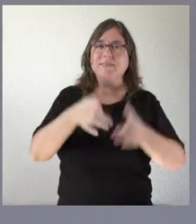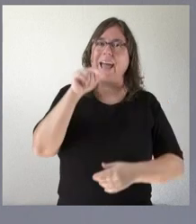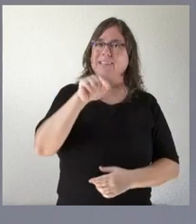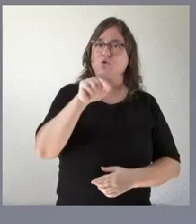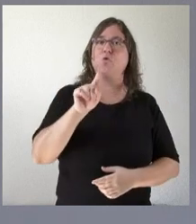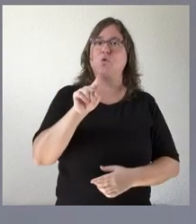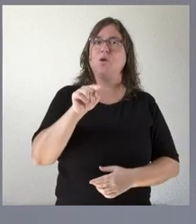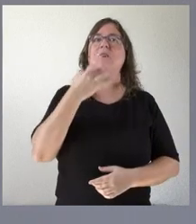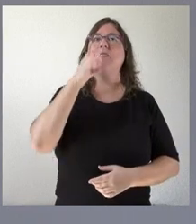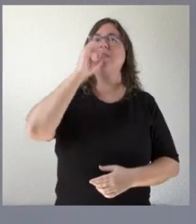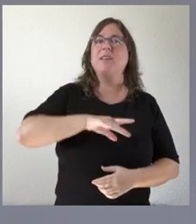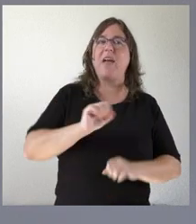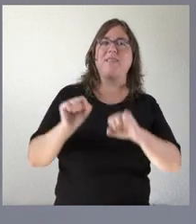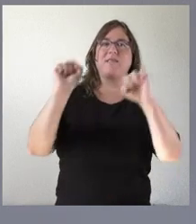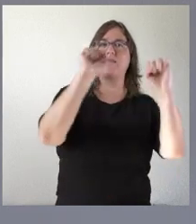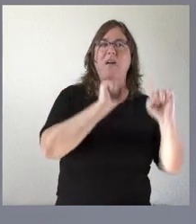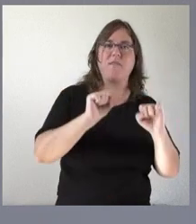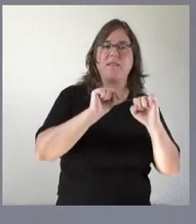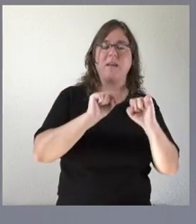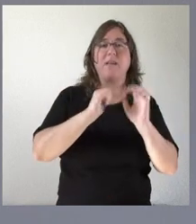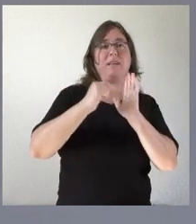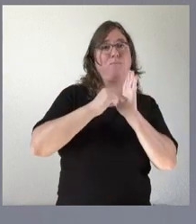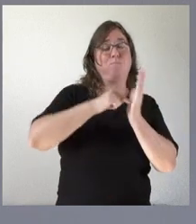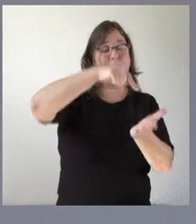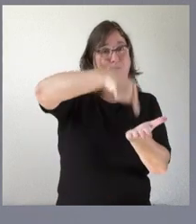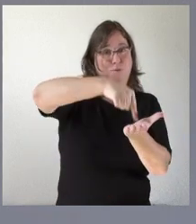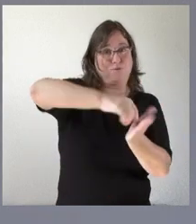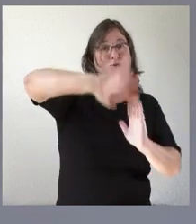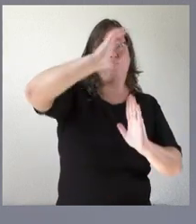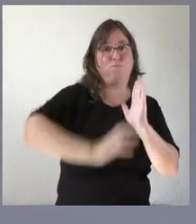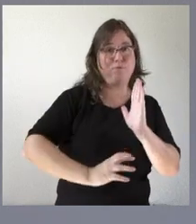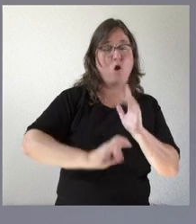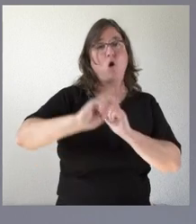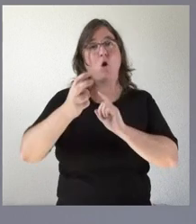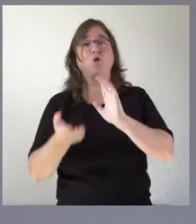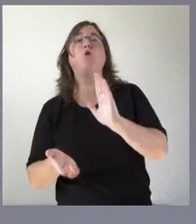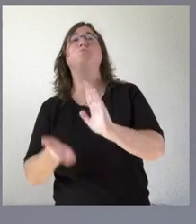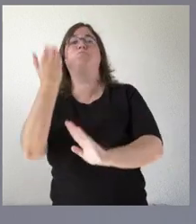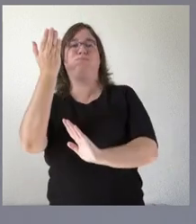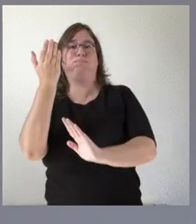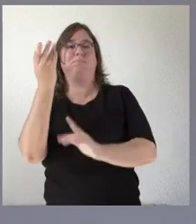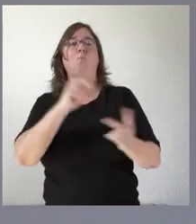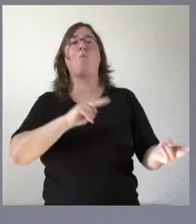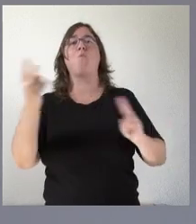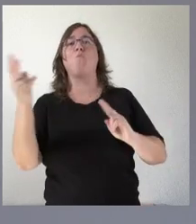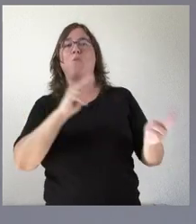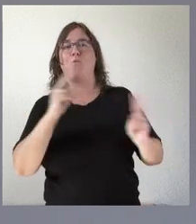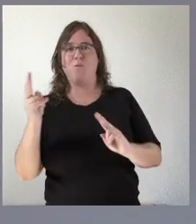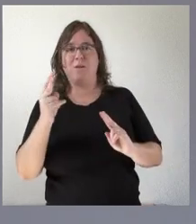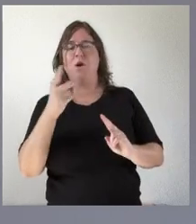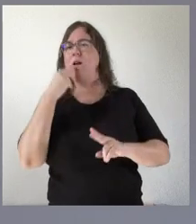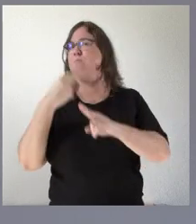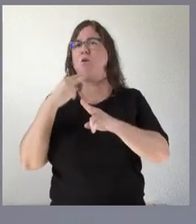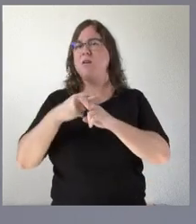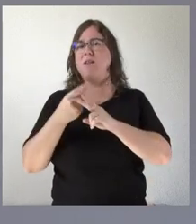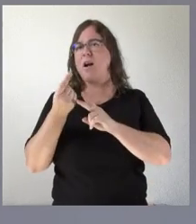entre quienes defendemos la bajada de impuestos como algo positivo en este momento y quienes defienden la subida de impuestos como la principal política que